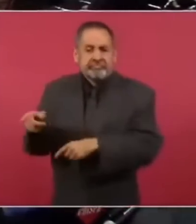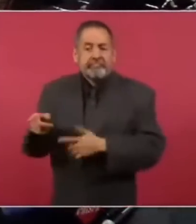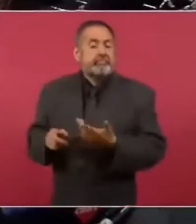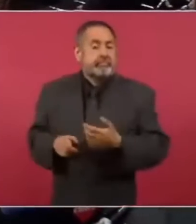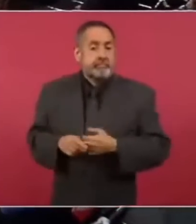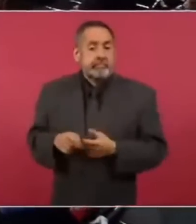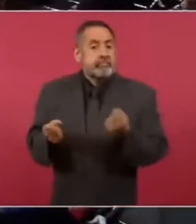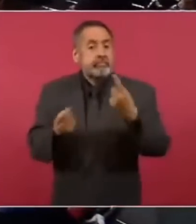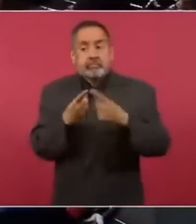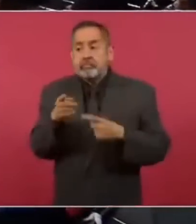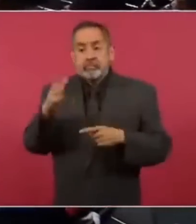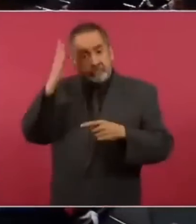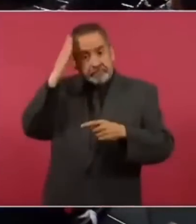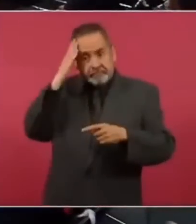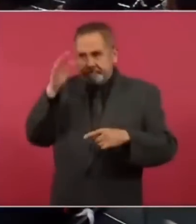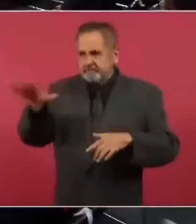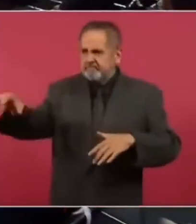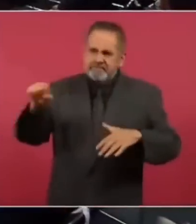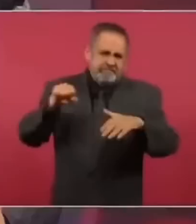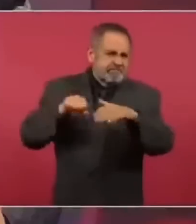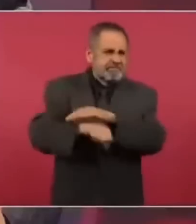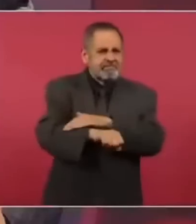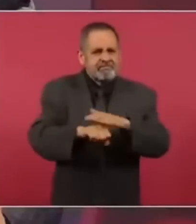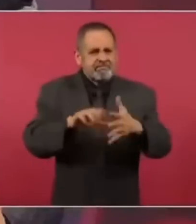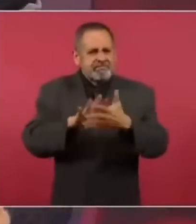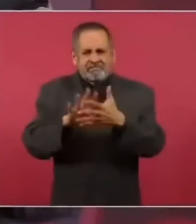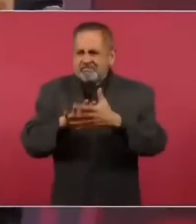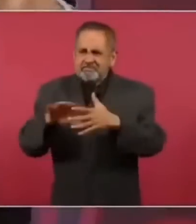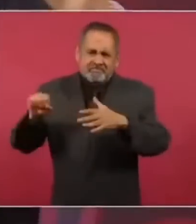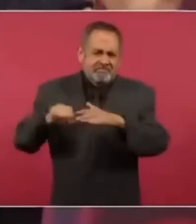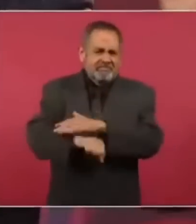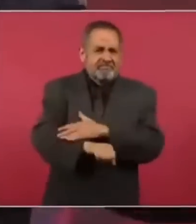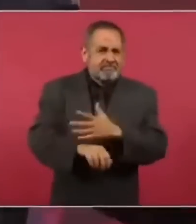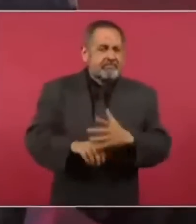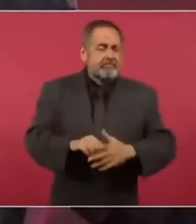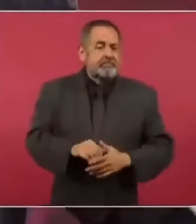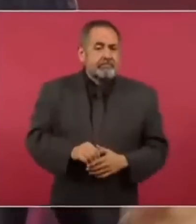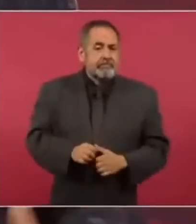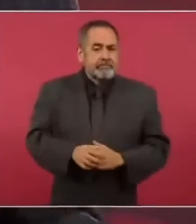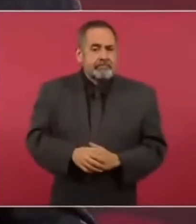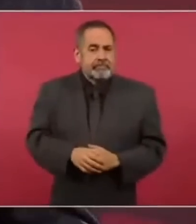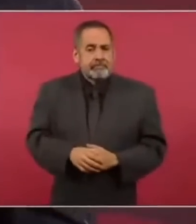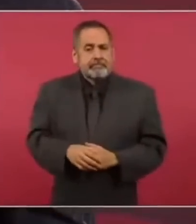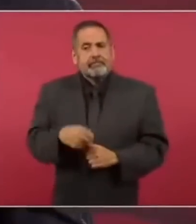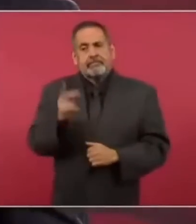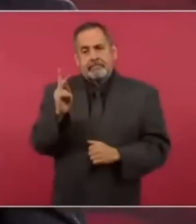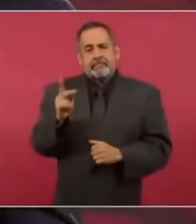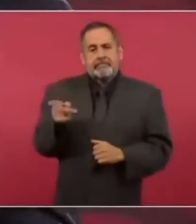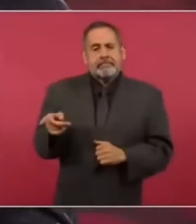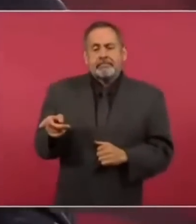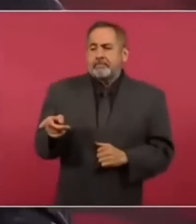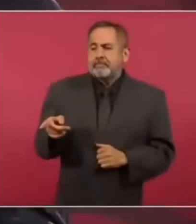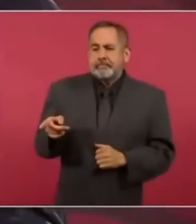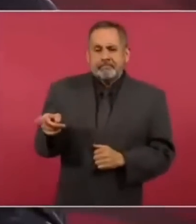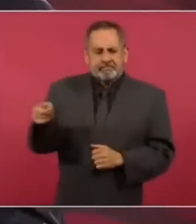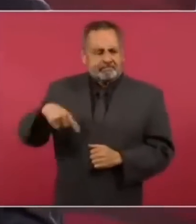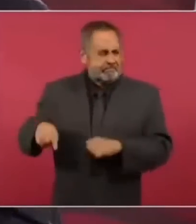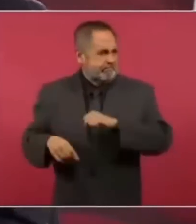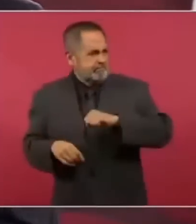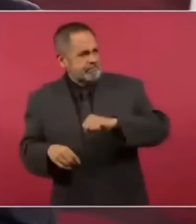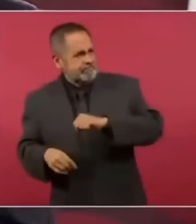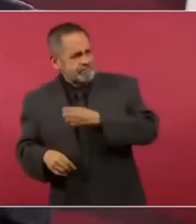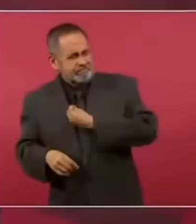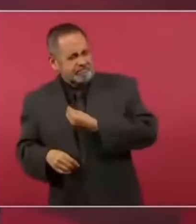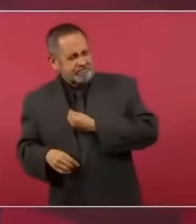encarcelamiento a dirigentes, pero se resistió. No